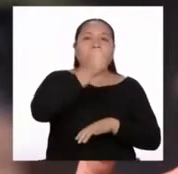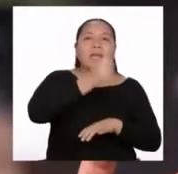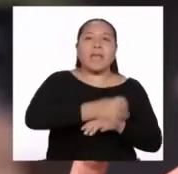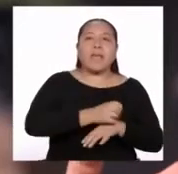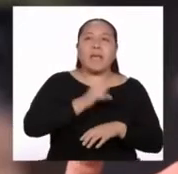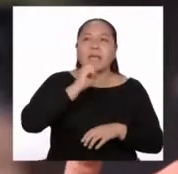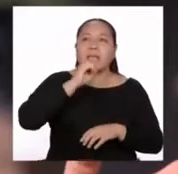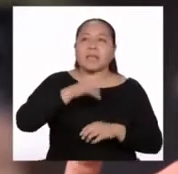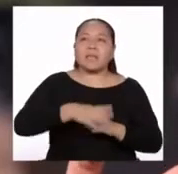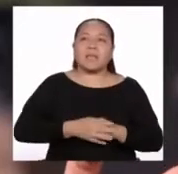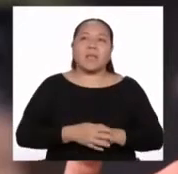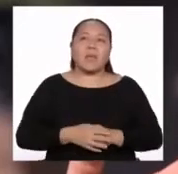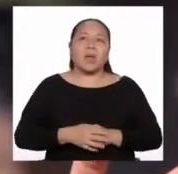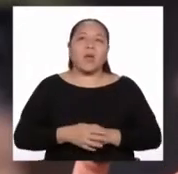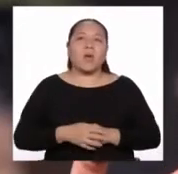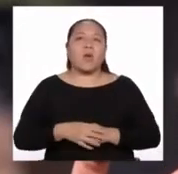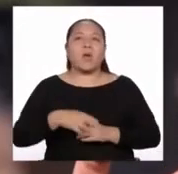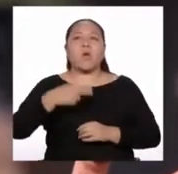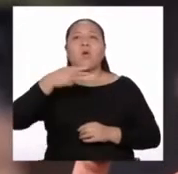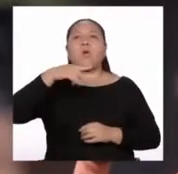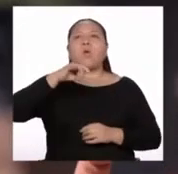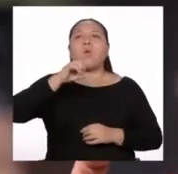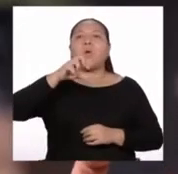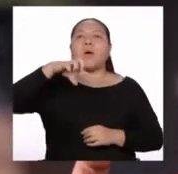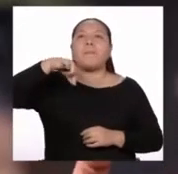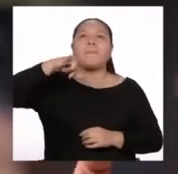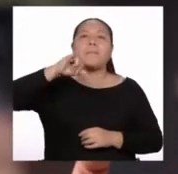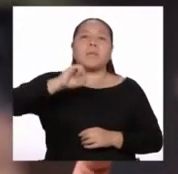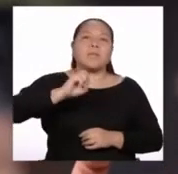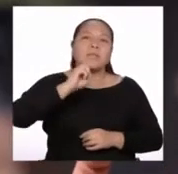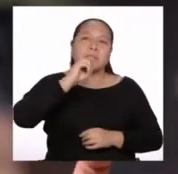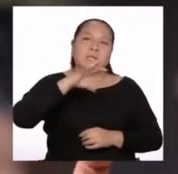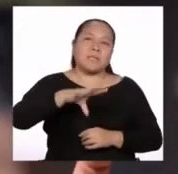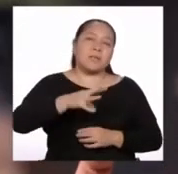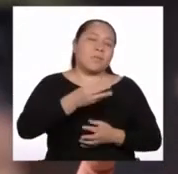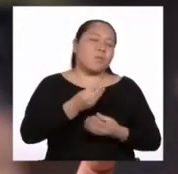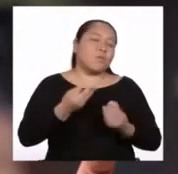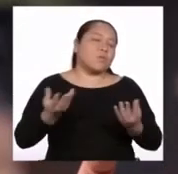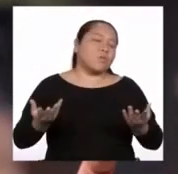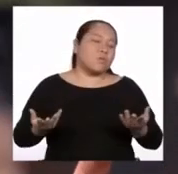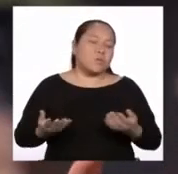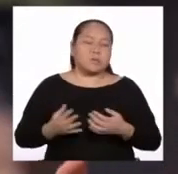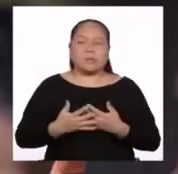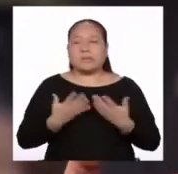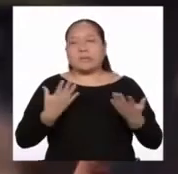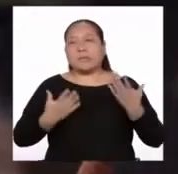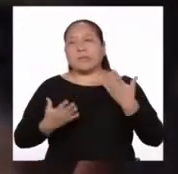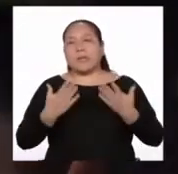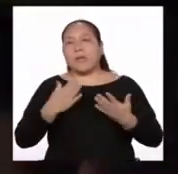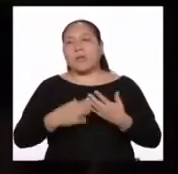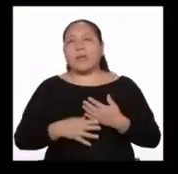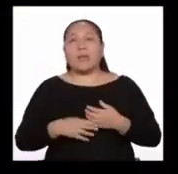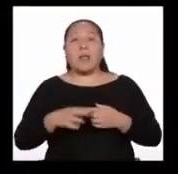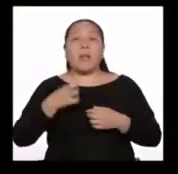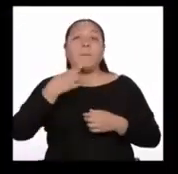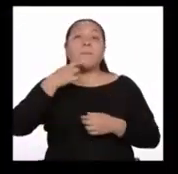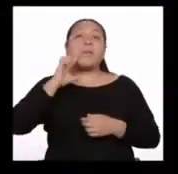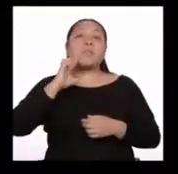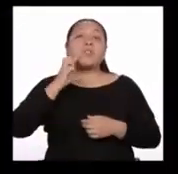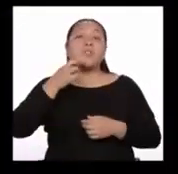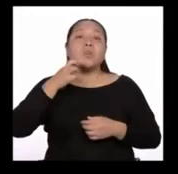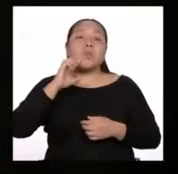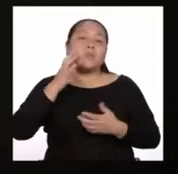de la huapi, que muchos creen que podría haber sido el pisco.